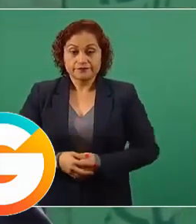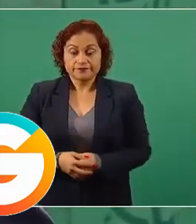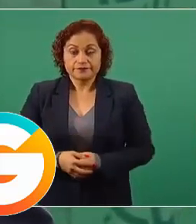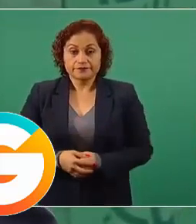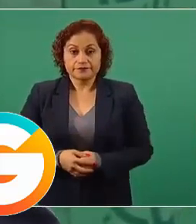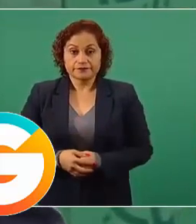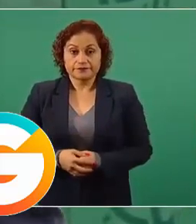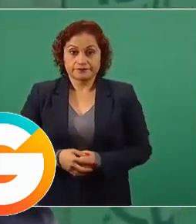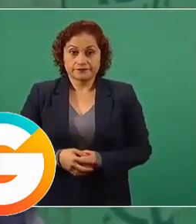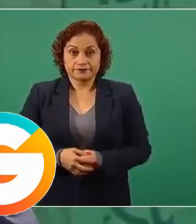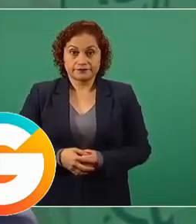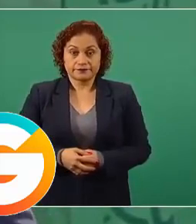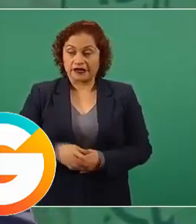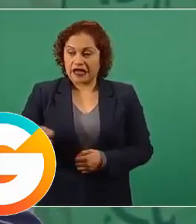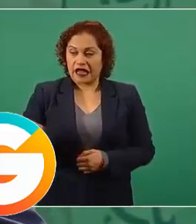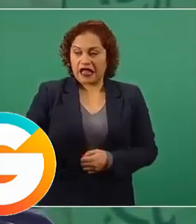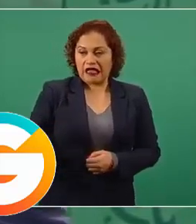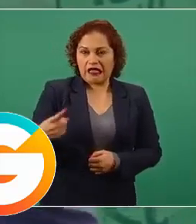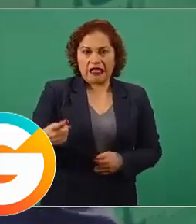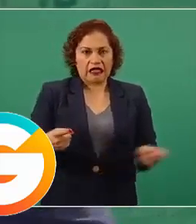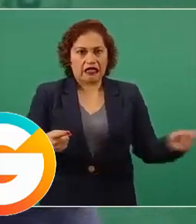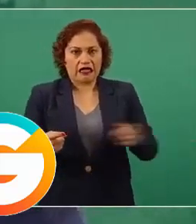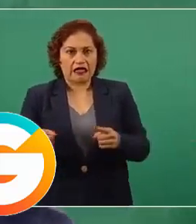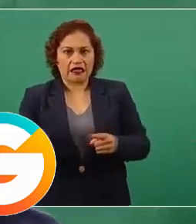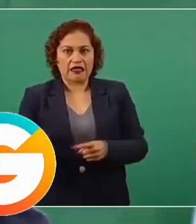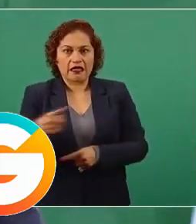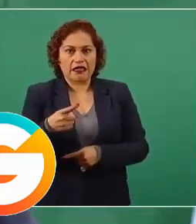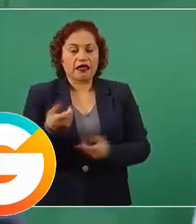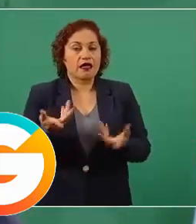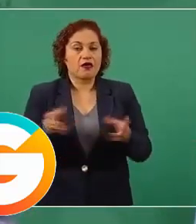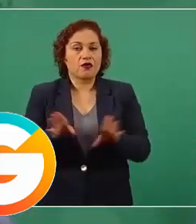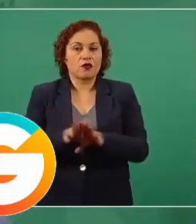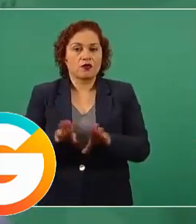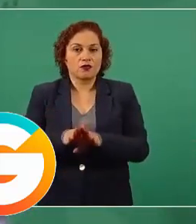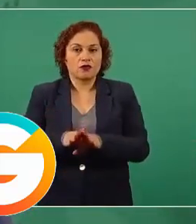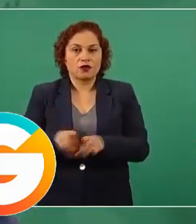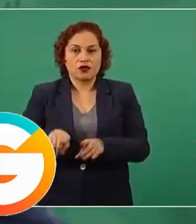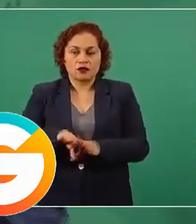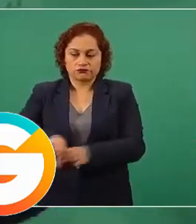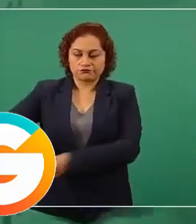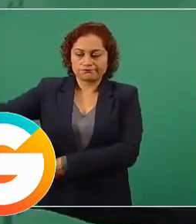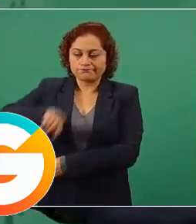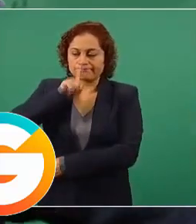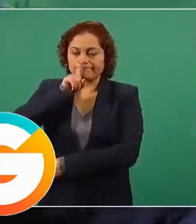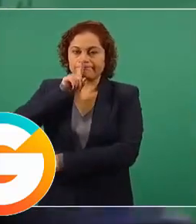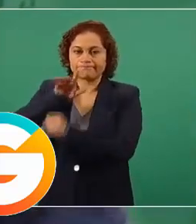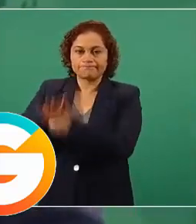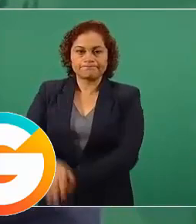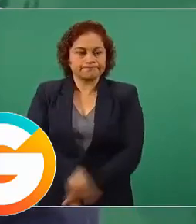Y tú no te metas, ni tú.